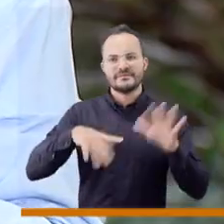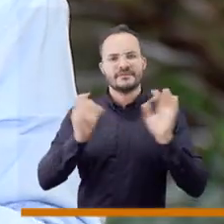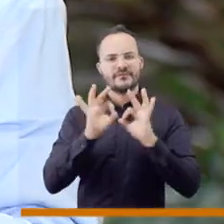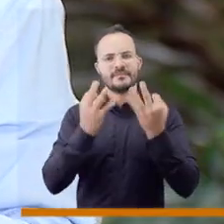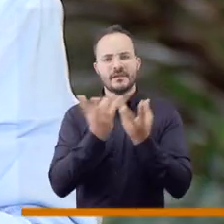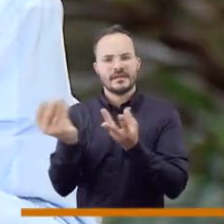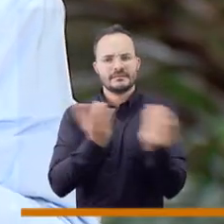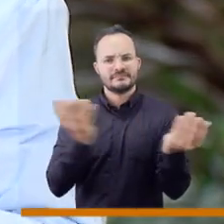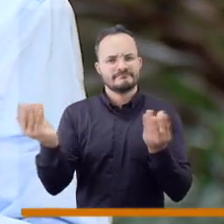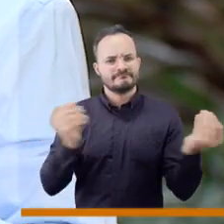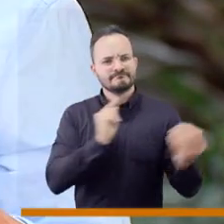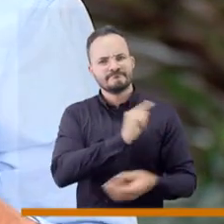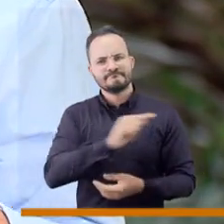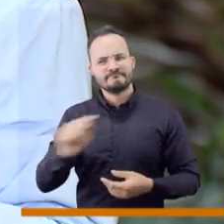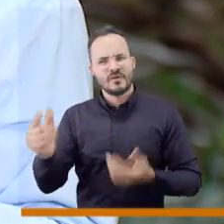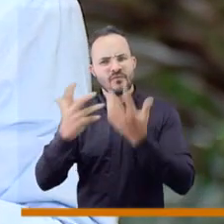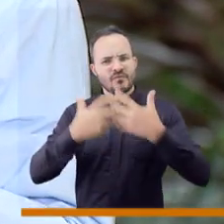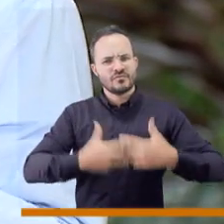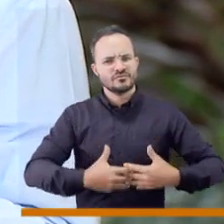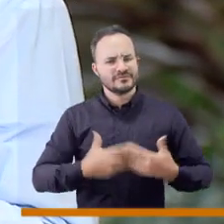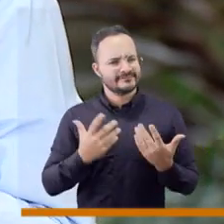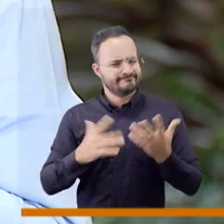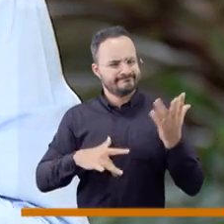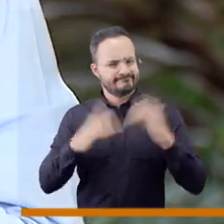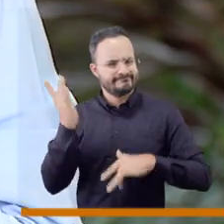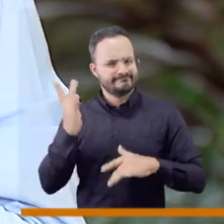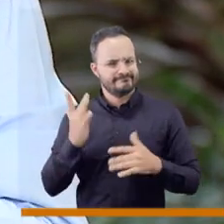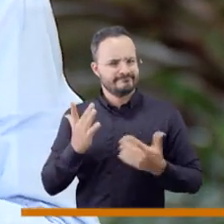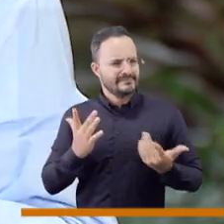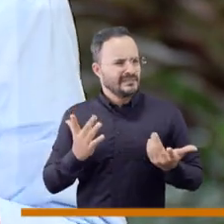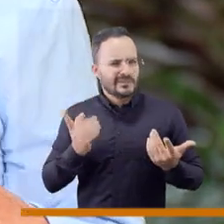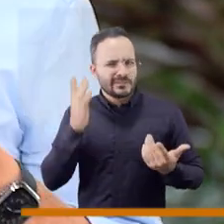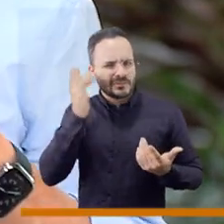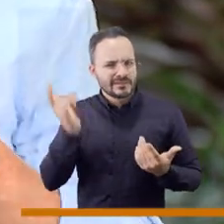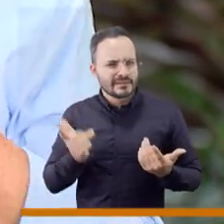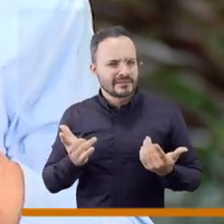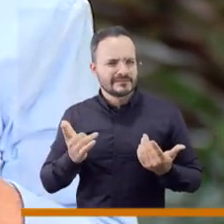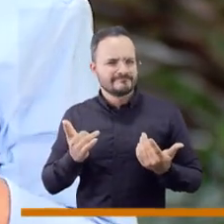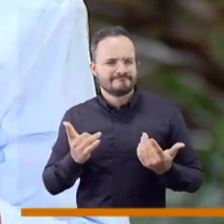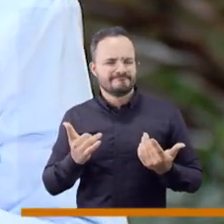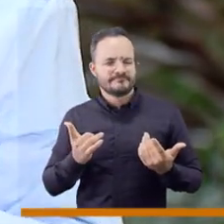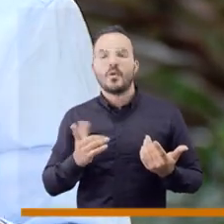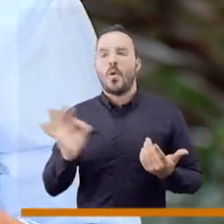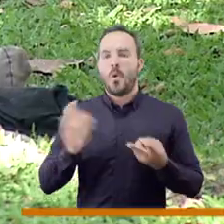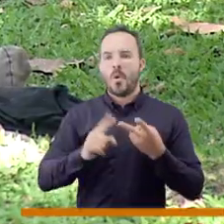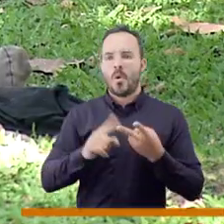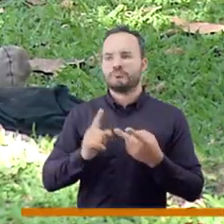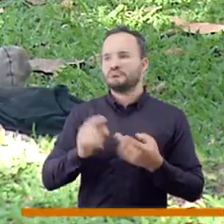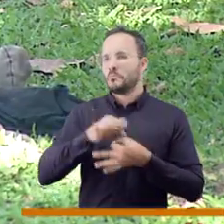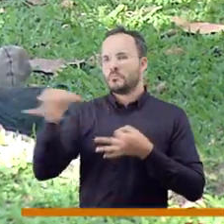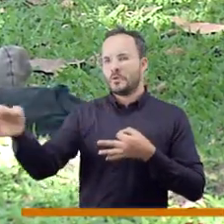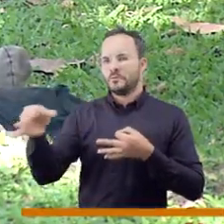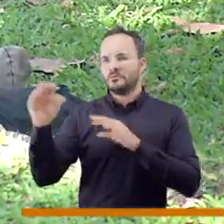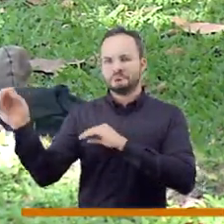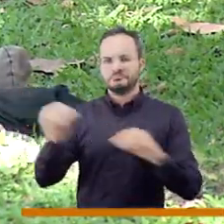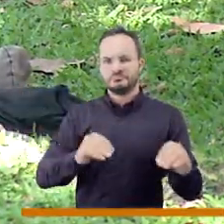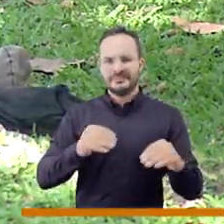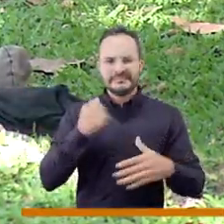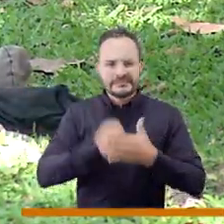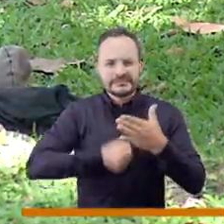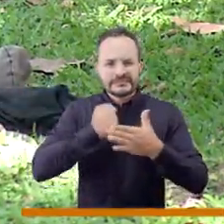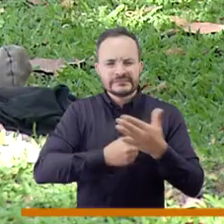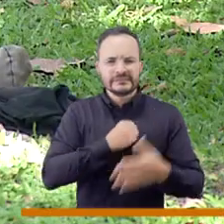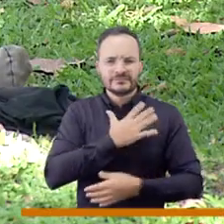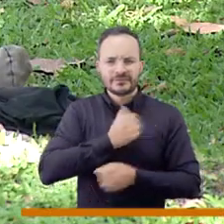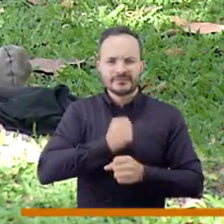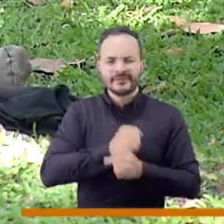historia de violencia intrafamiliar, de un hogar disfuncional lleno de violencias, lleno de carencias, un hombre que llegó de un